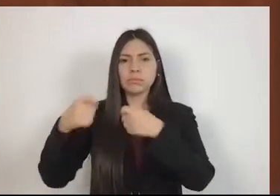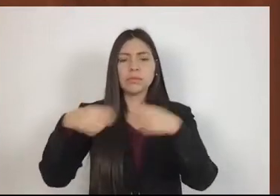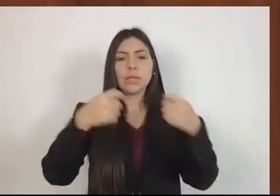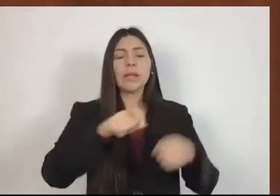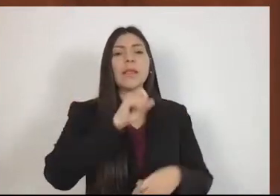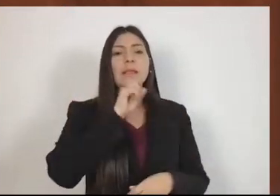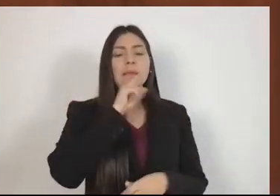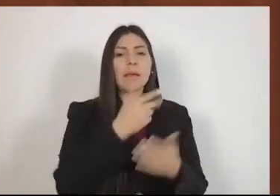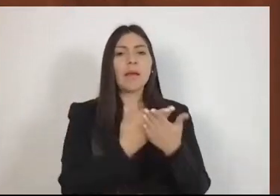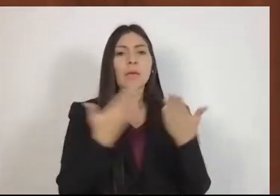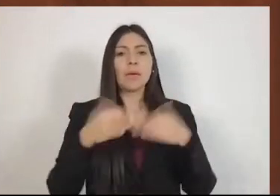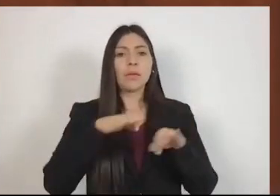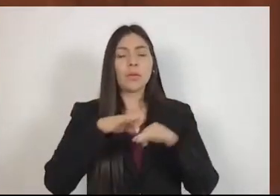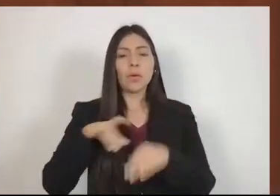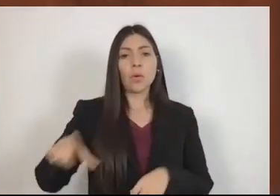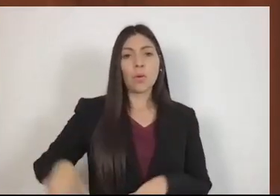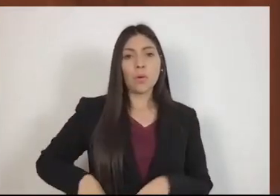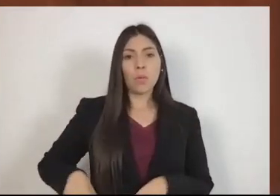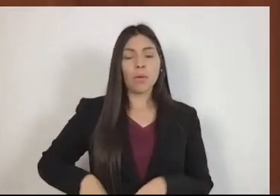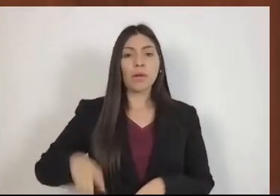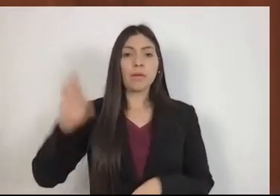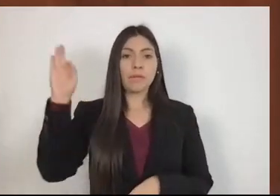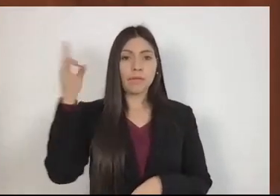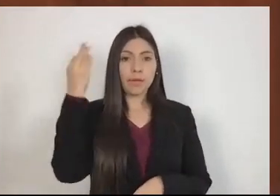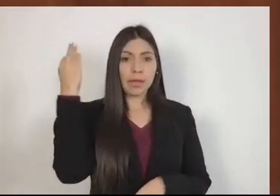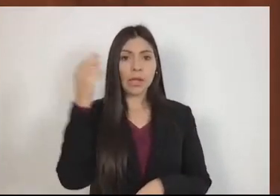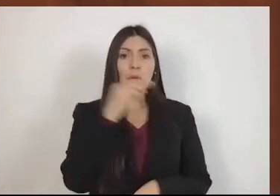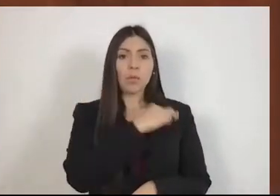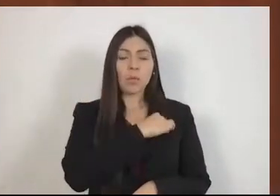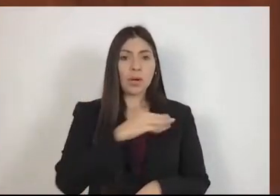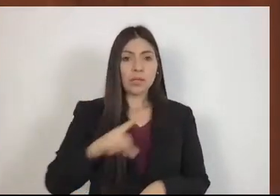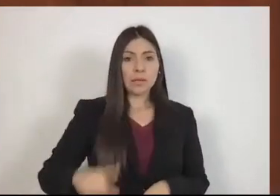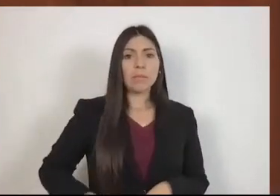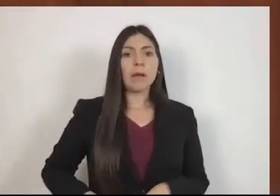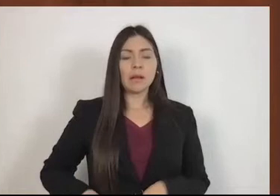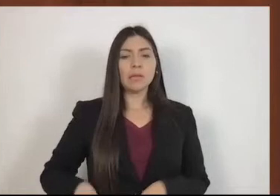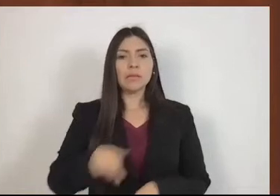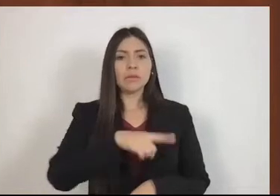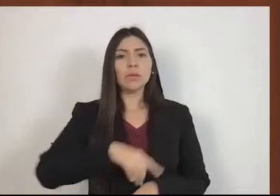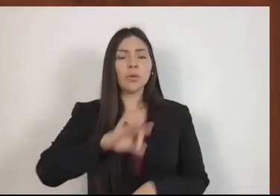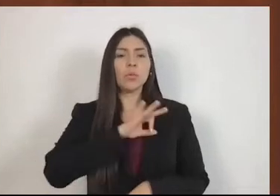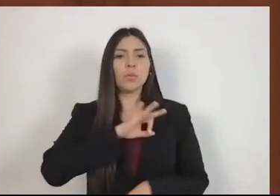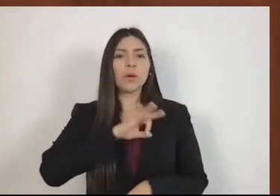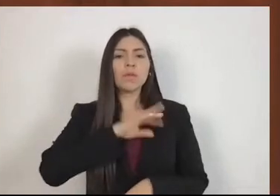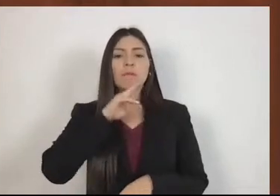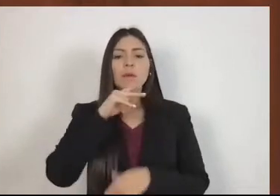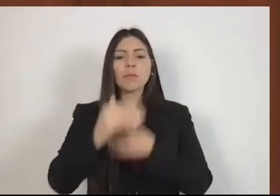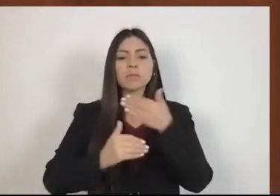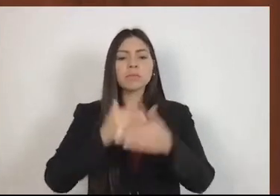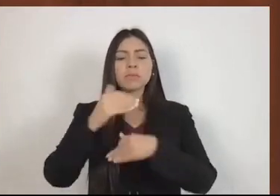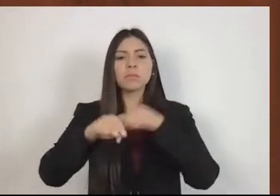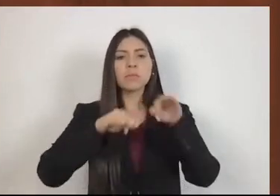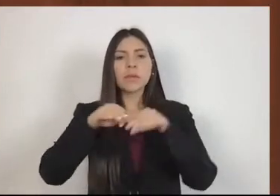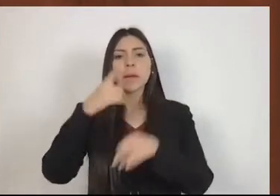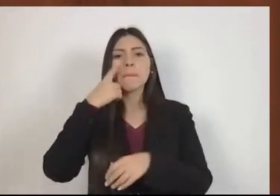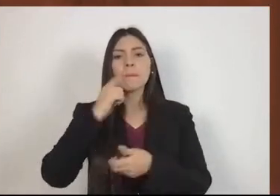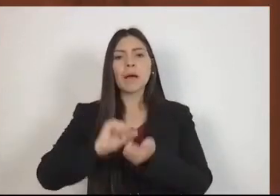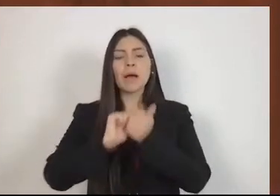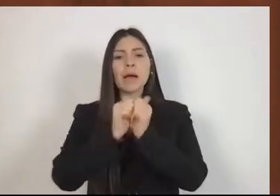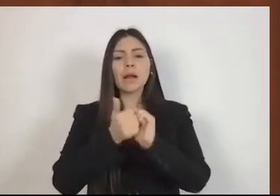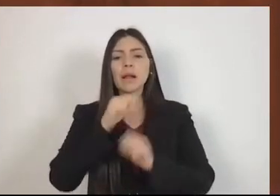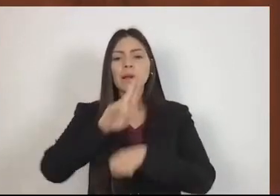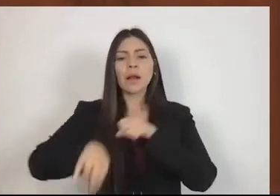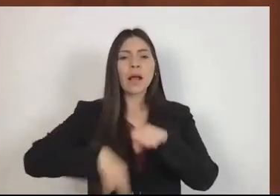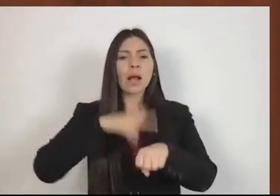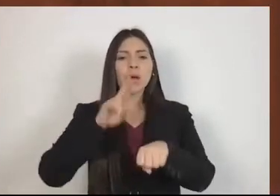y federales para impulsar una producción sostenible que contribuya a la conservación de nuestro medio ambiente,